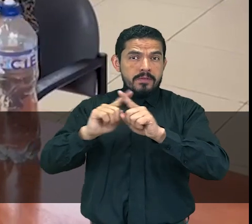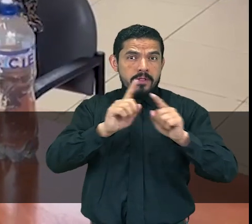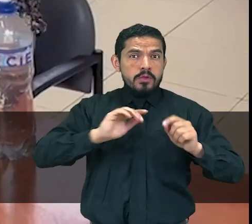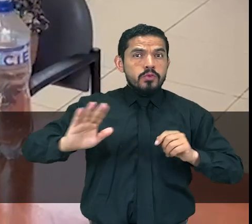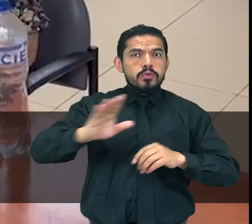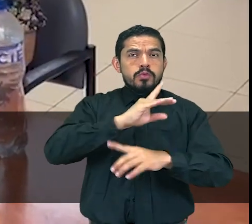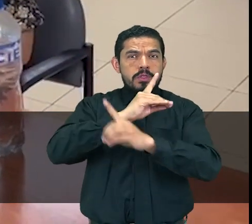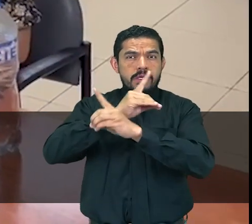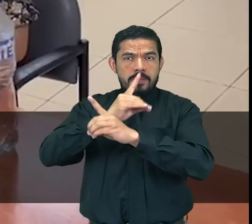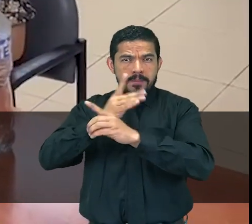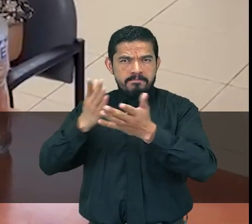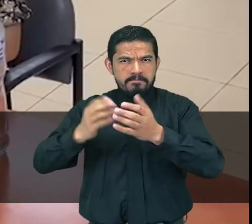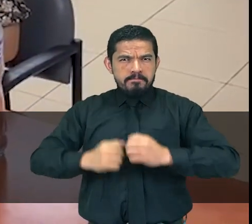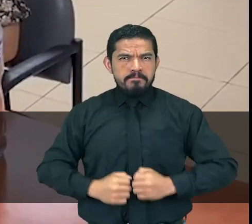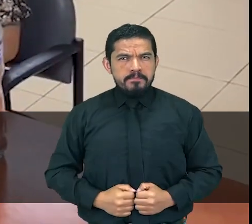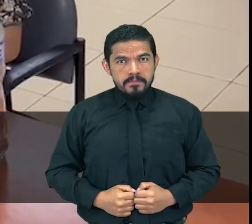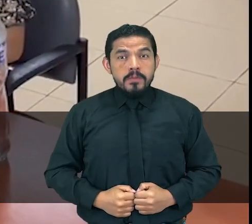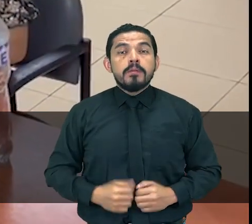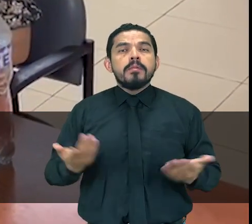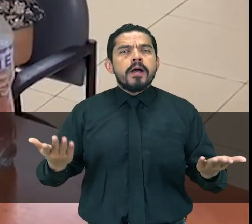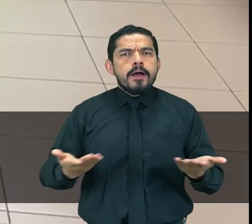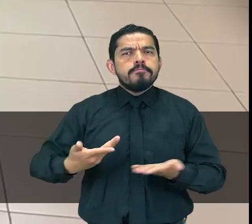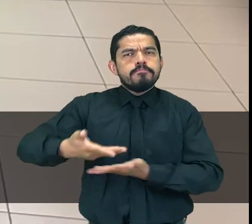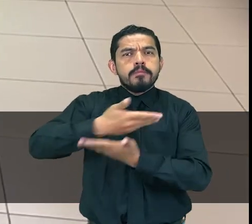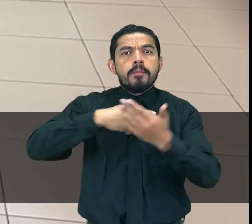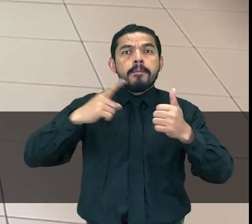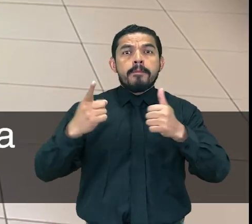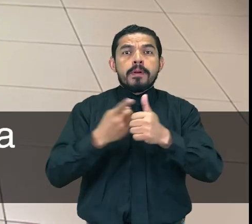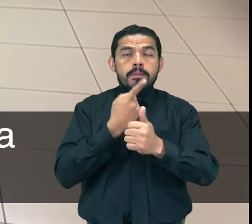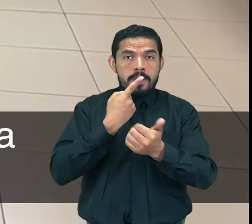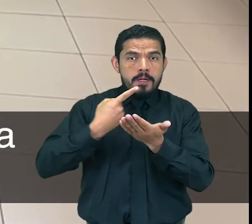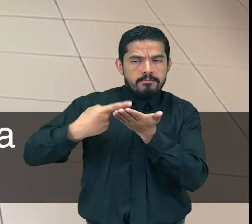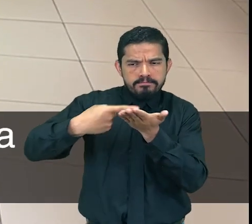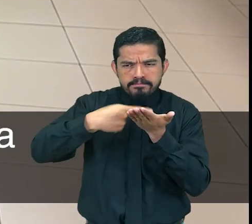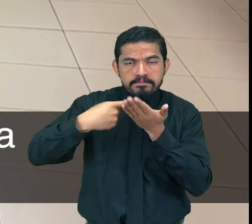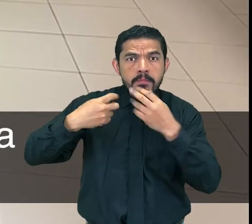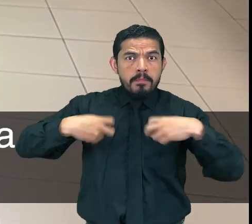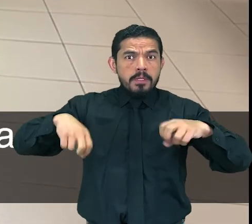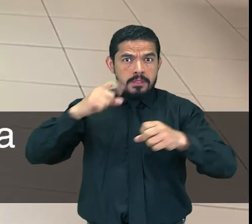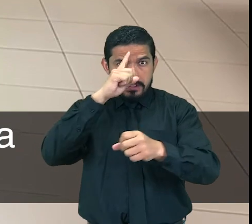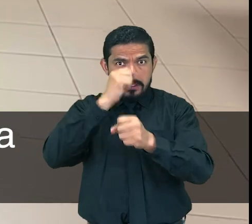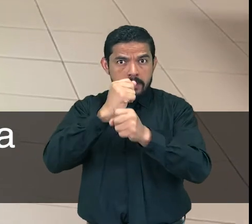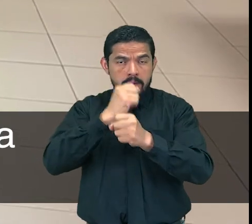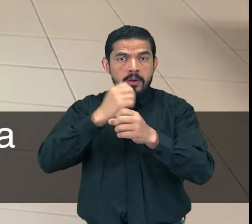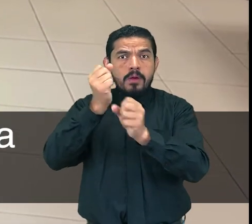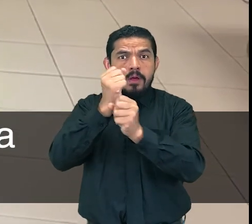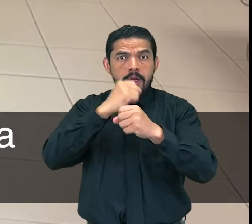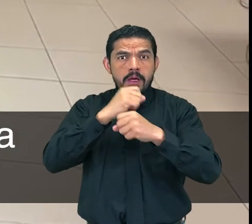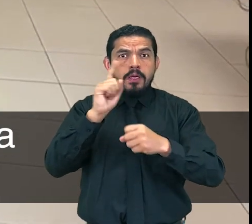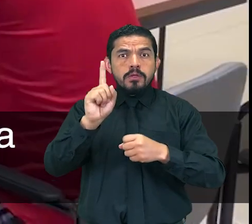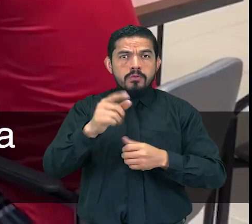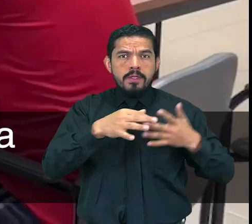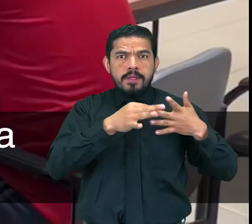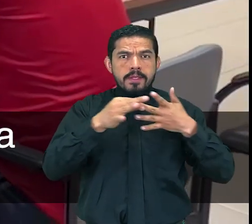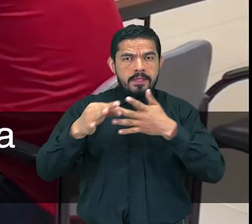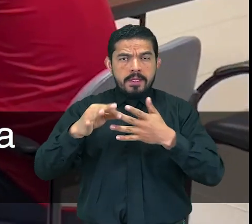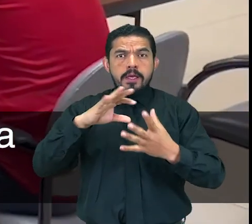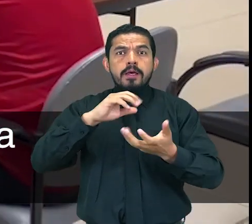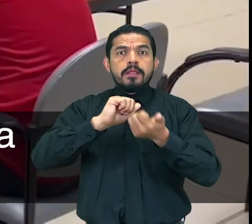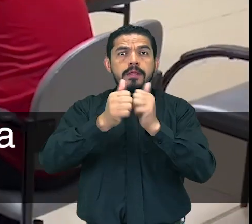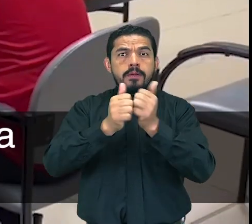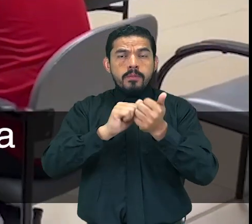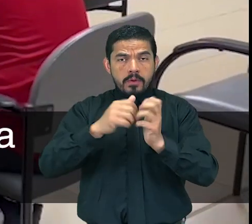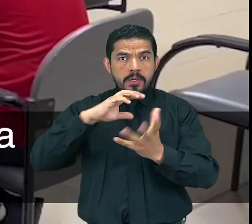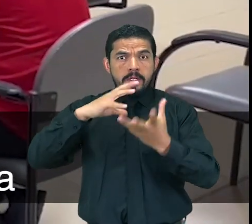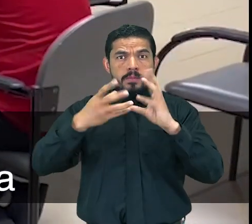Personas con Discapacidad, desarrollamos la primera mesa de trabajo para la elaboración de una guía de deporte adaptado